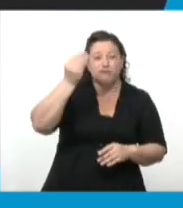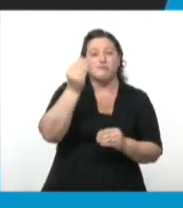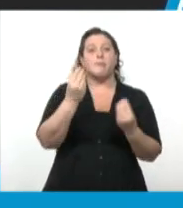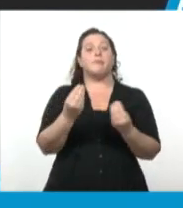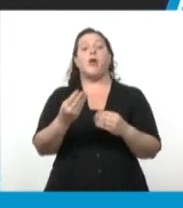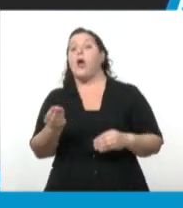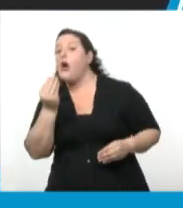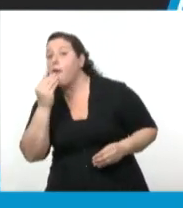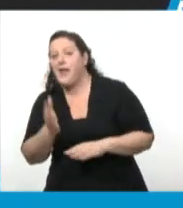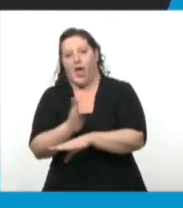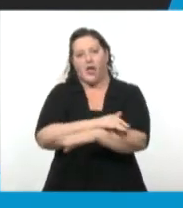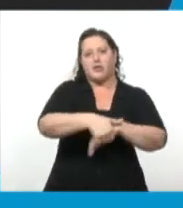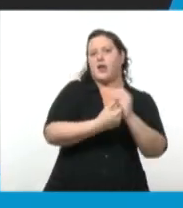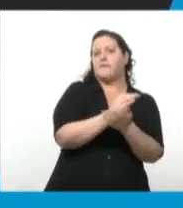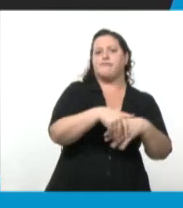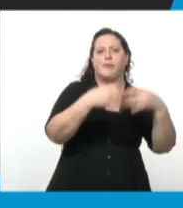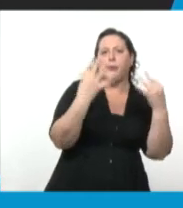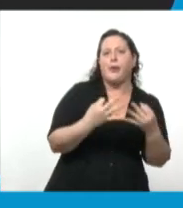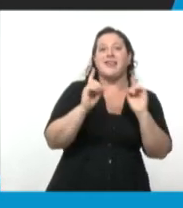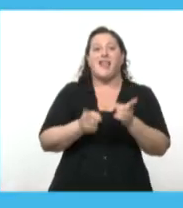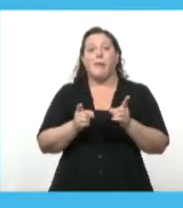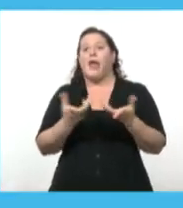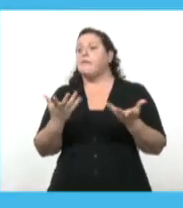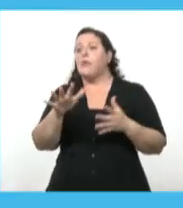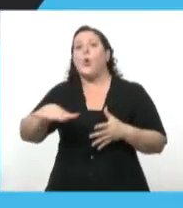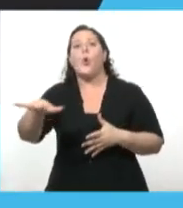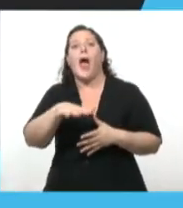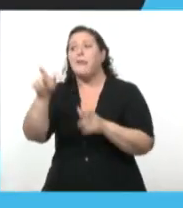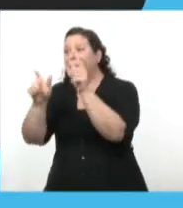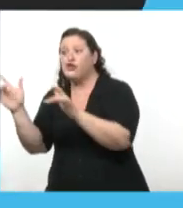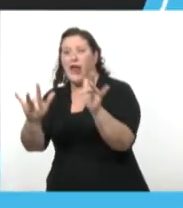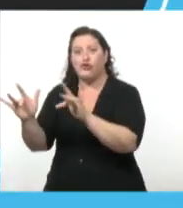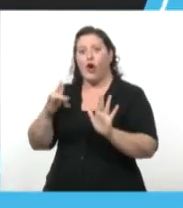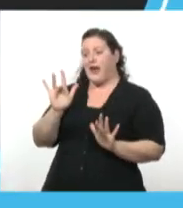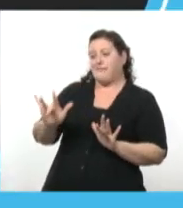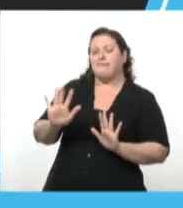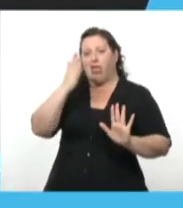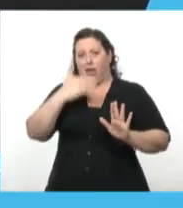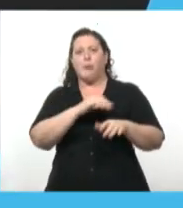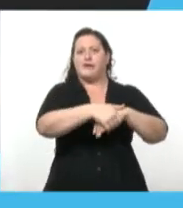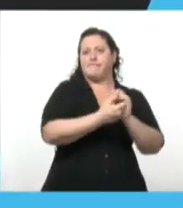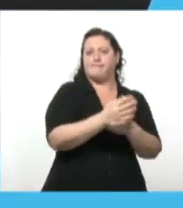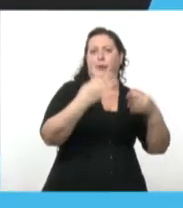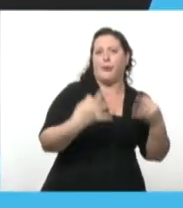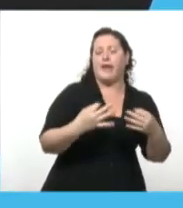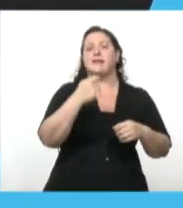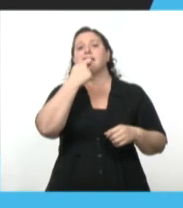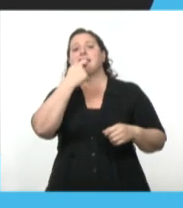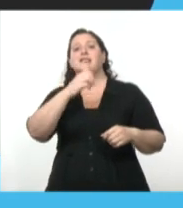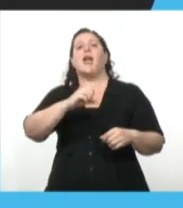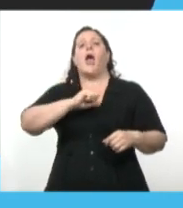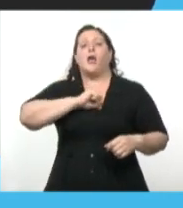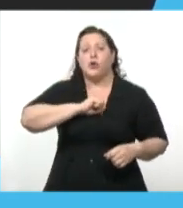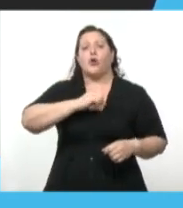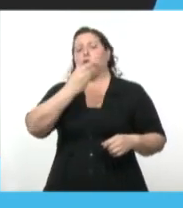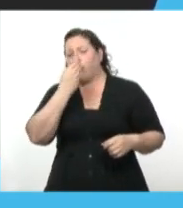y luego del contacto con superficies en áreas públicas. Al toser o estornudar, cubrirse la nariz y la boca con el pliegue